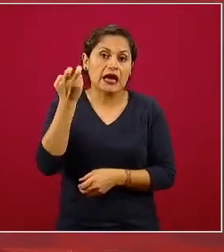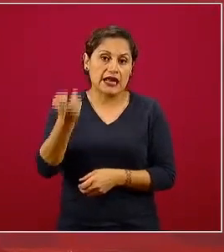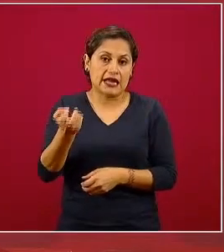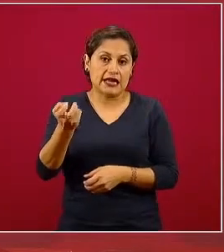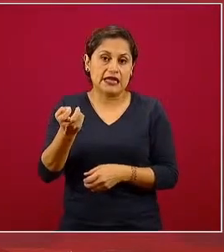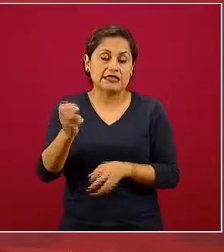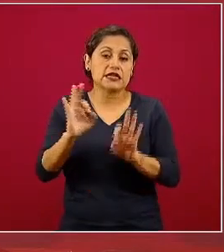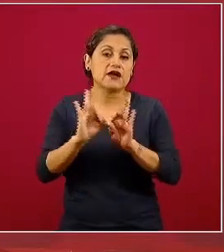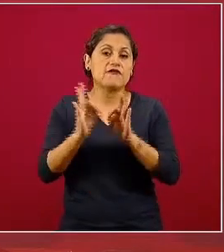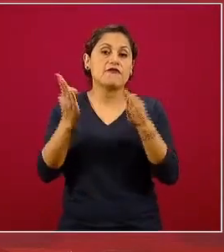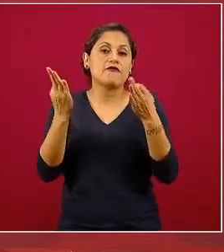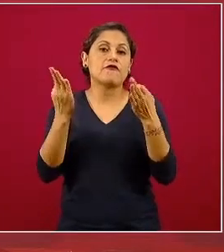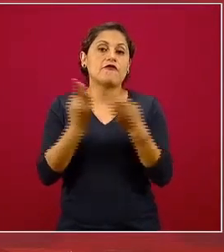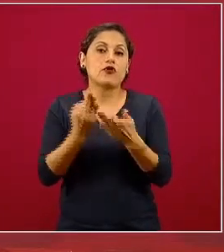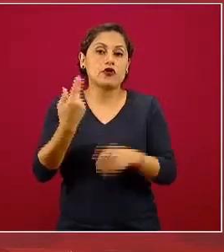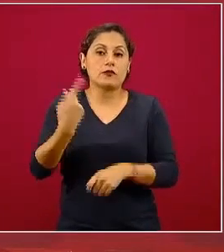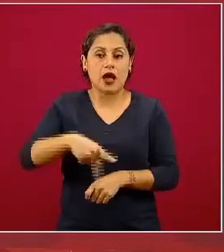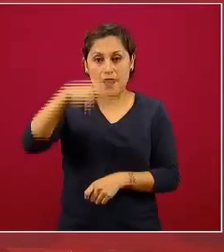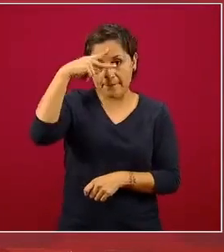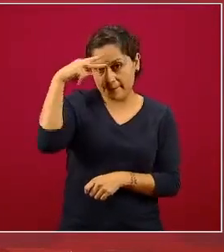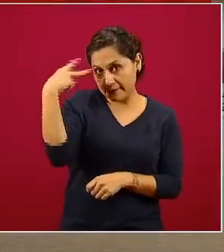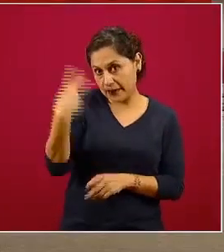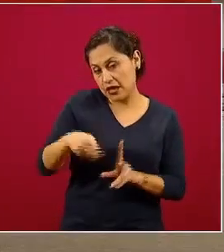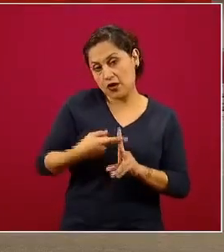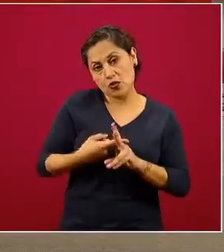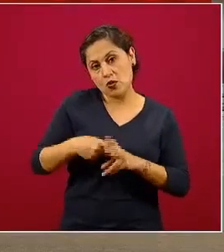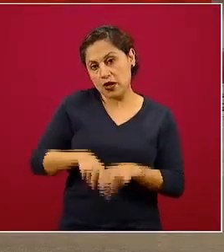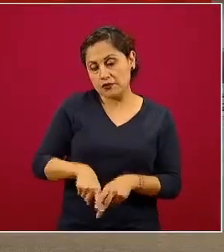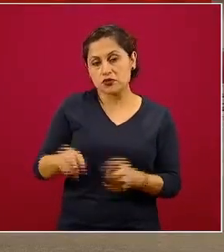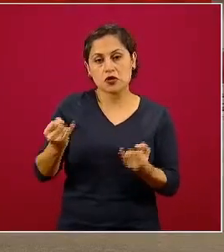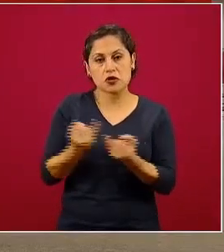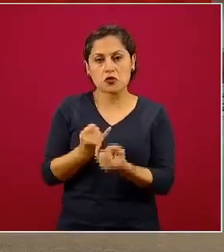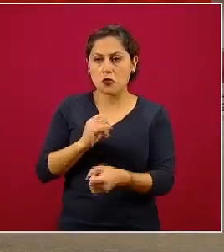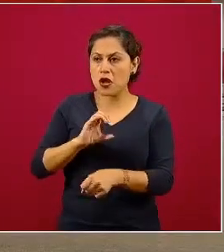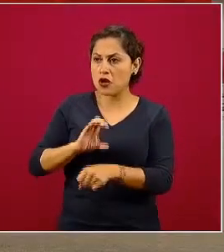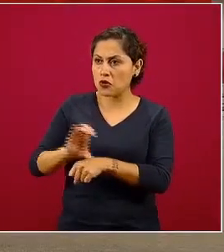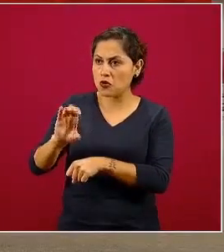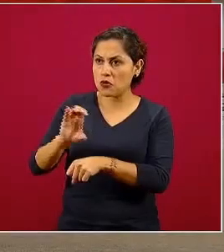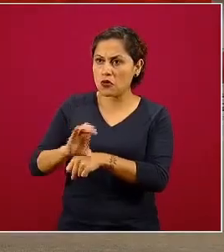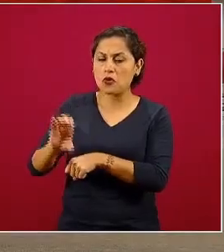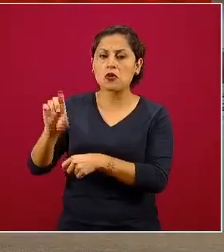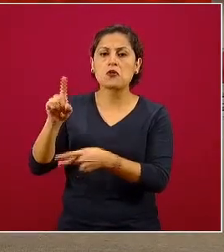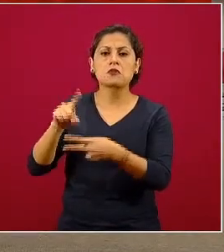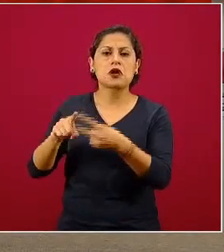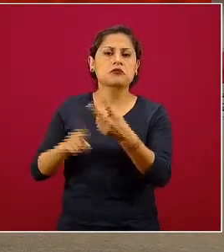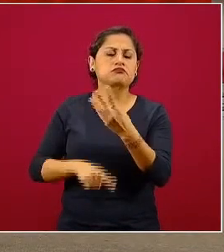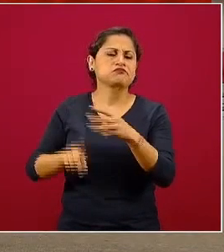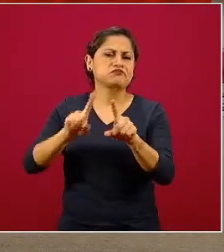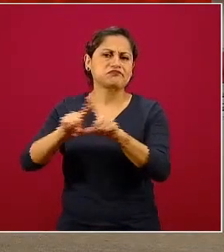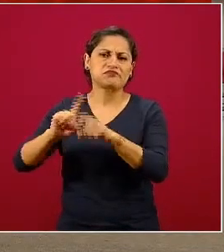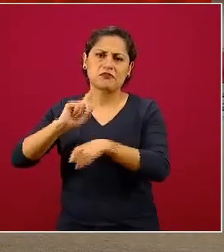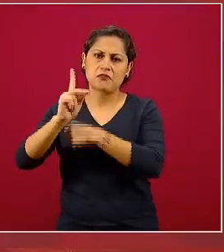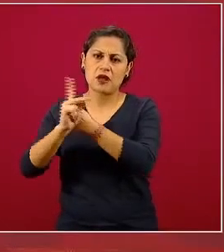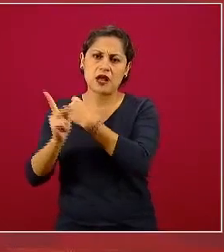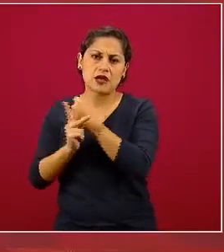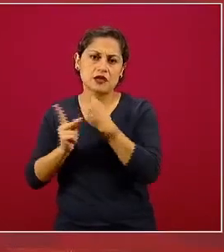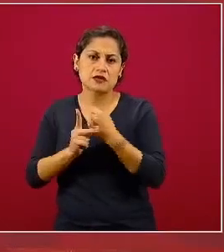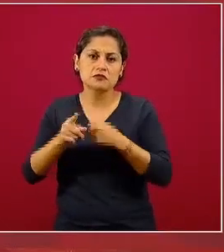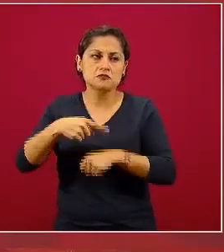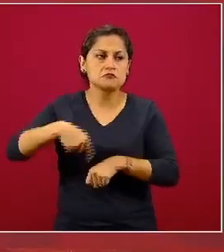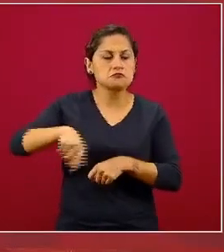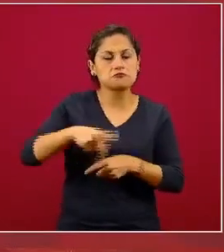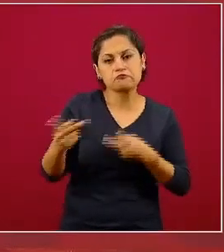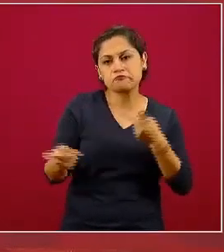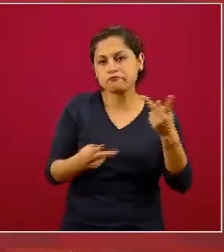el modelo que adoptó México, que adoptó Colombia, que adoptaron varios países y que gozaba de amplio consenso